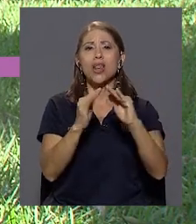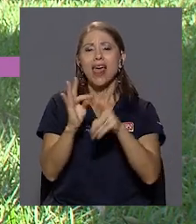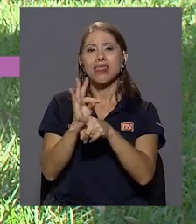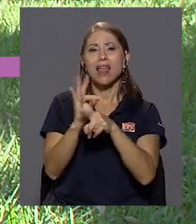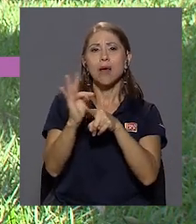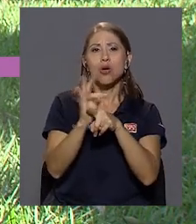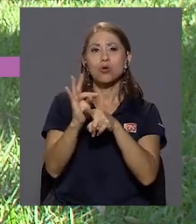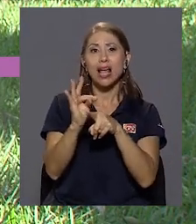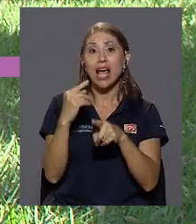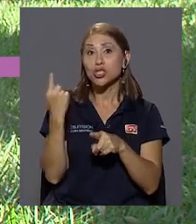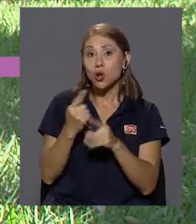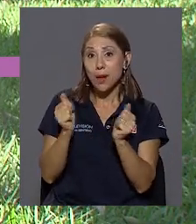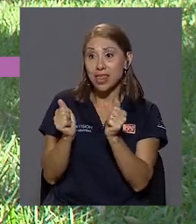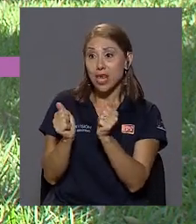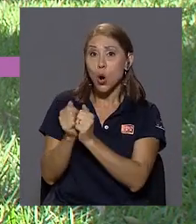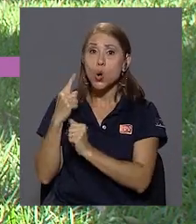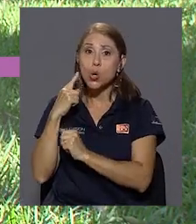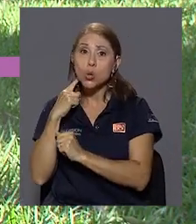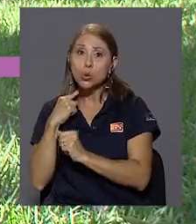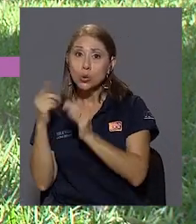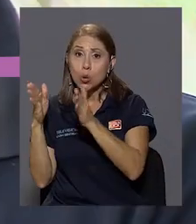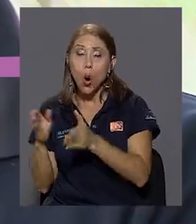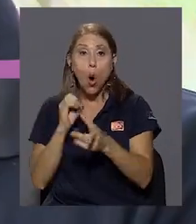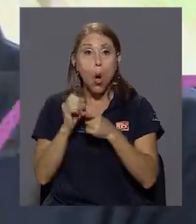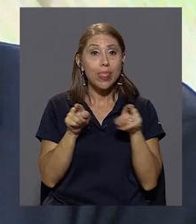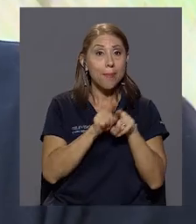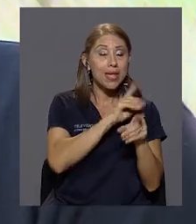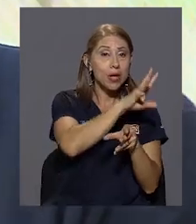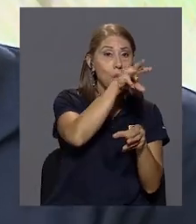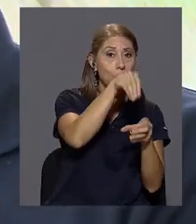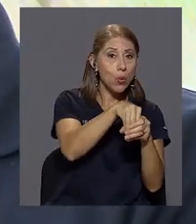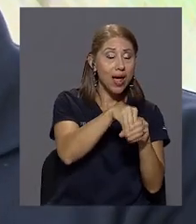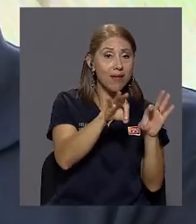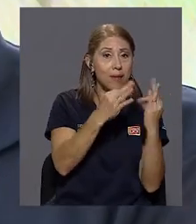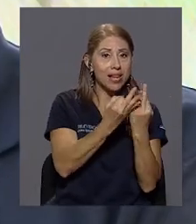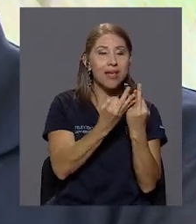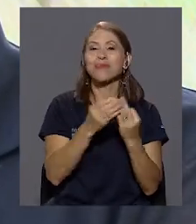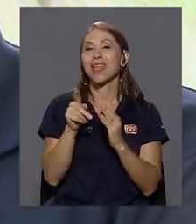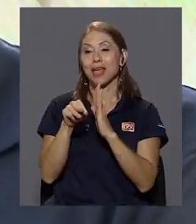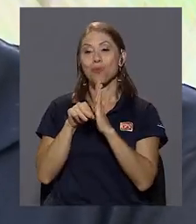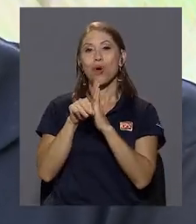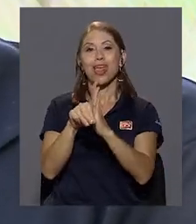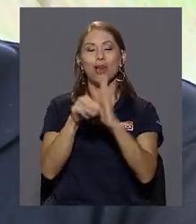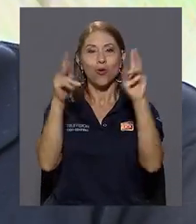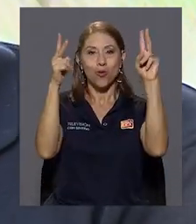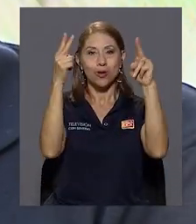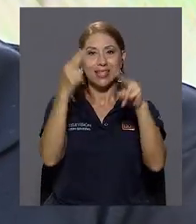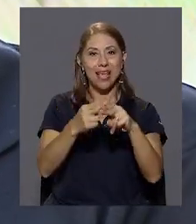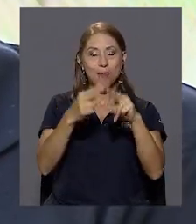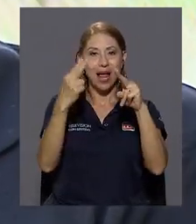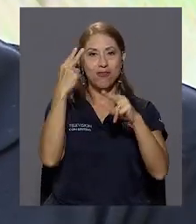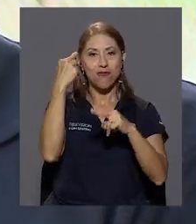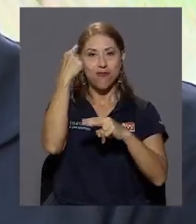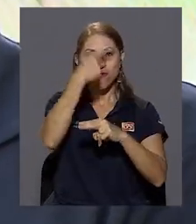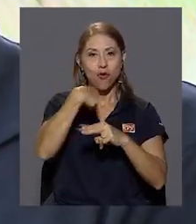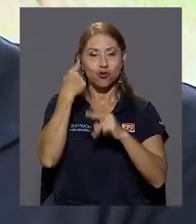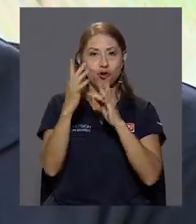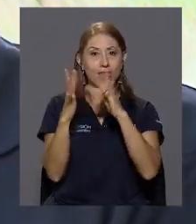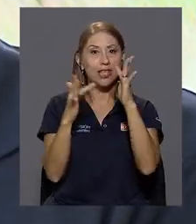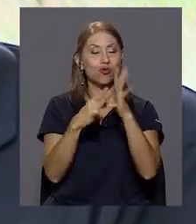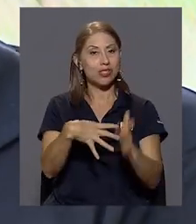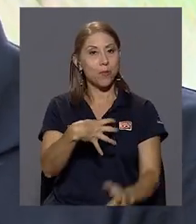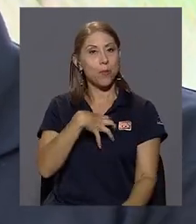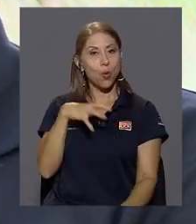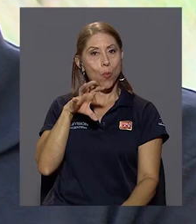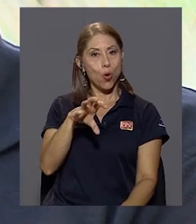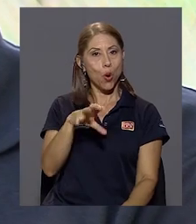¿Esto es solo con los muchachos o ahí también incluyen a la familia? Bueno, el modelo del Rostro de Jesús es un modelo propio, en realidad, que tiene